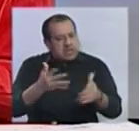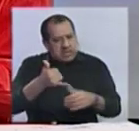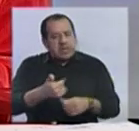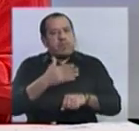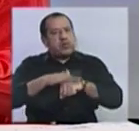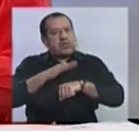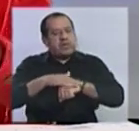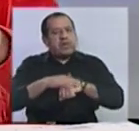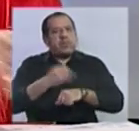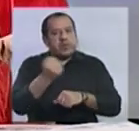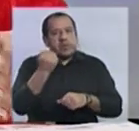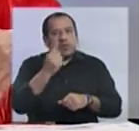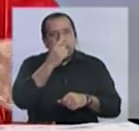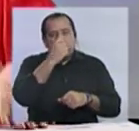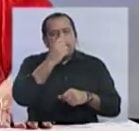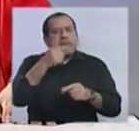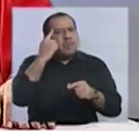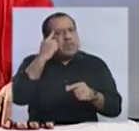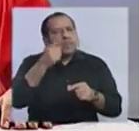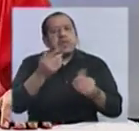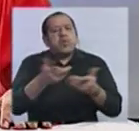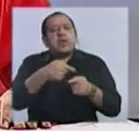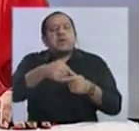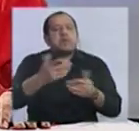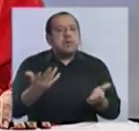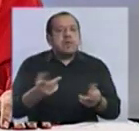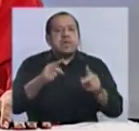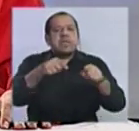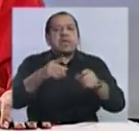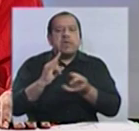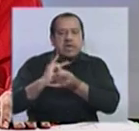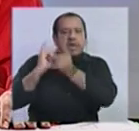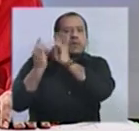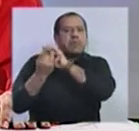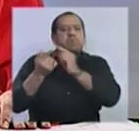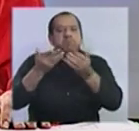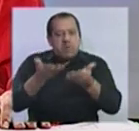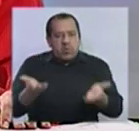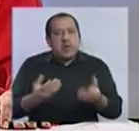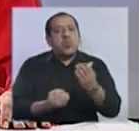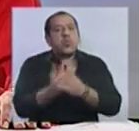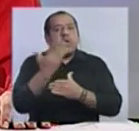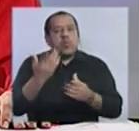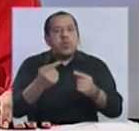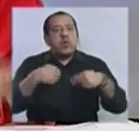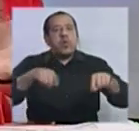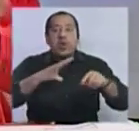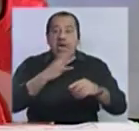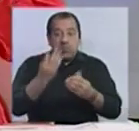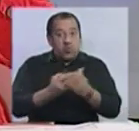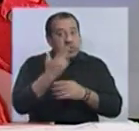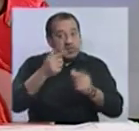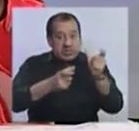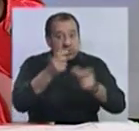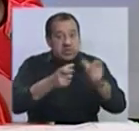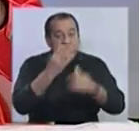bancada muy fuerte. ¿Cómo ven inicialmente este Parlamento en donde además hay mucho debutante? No solo